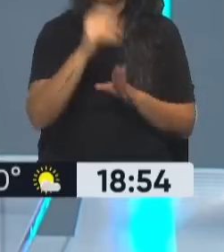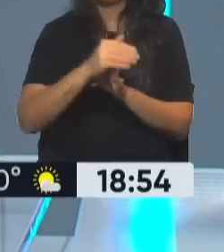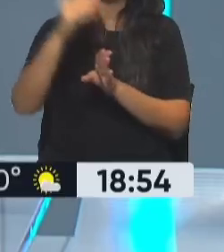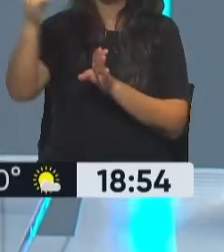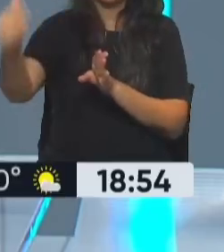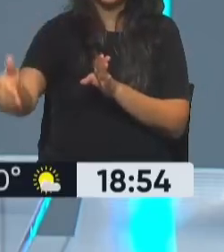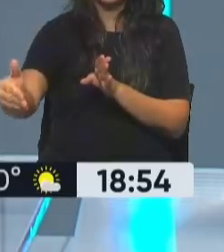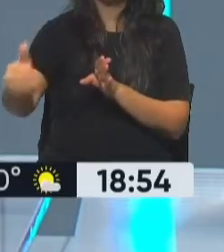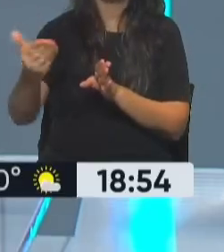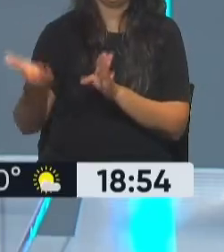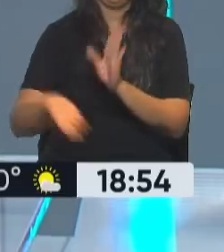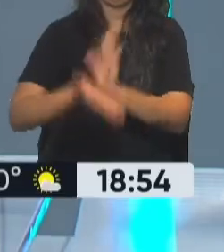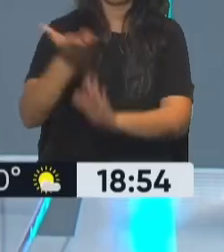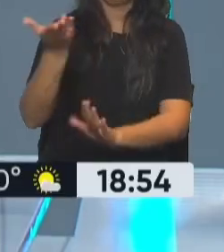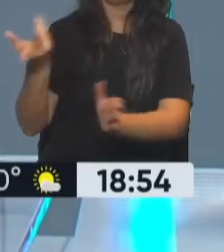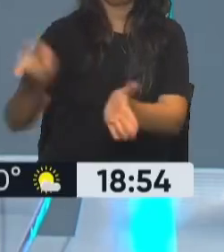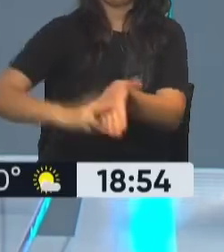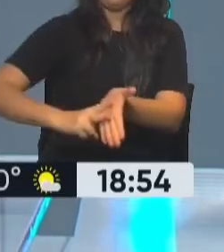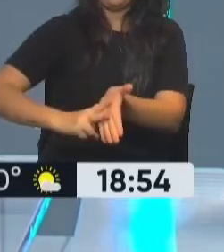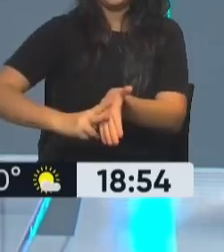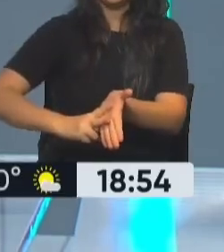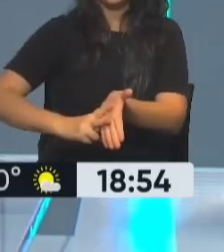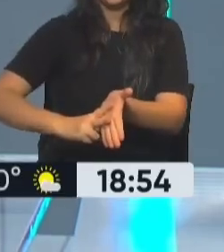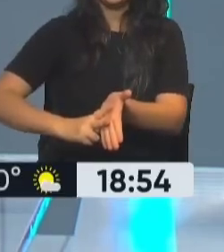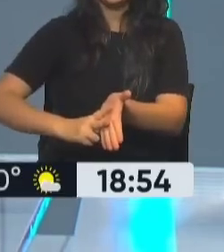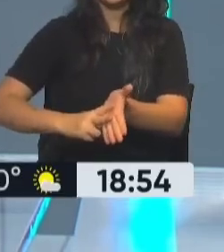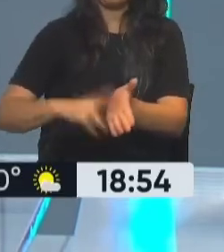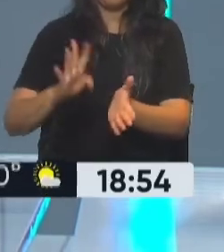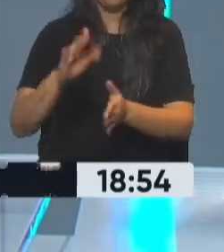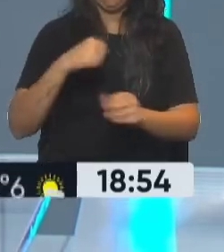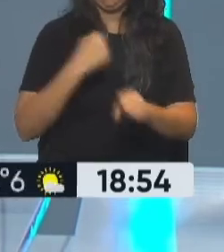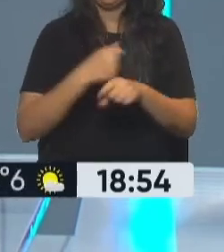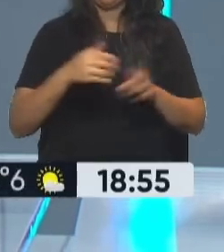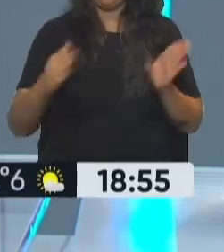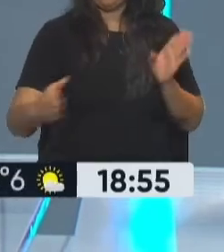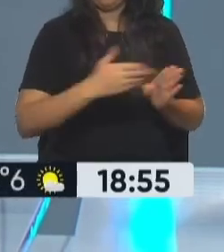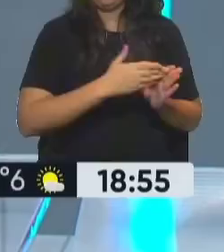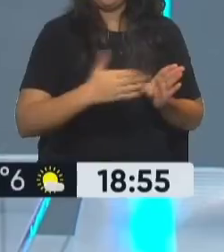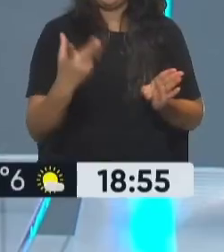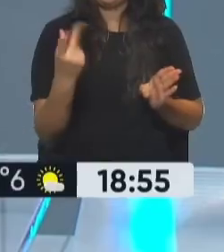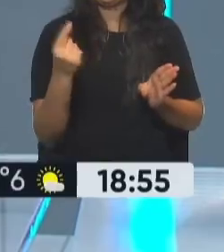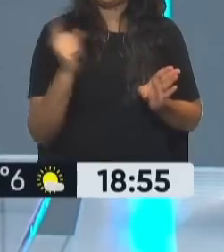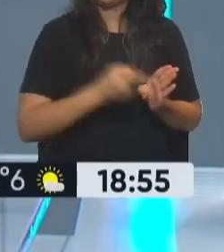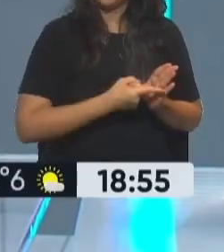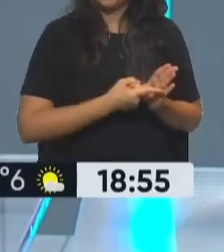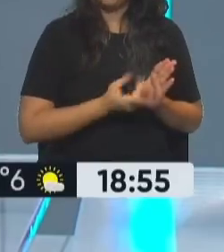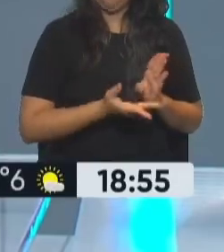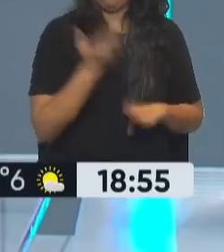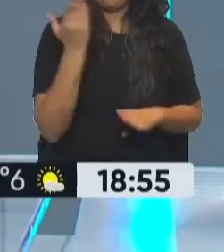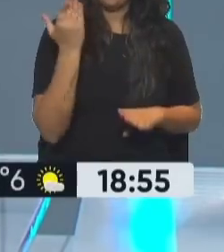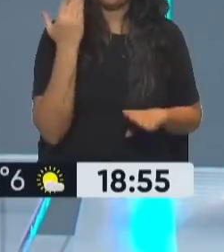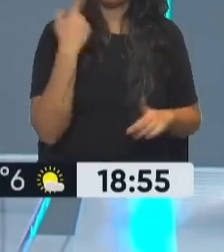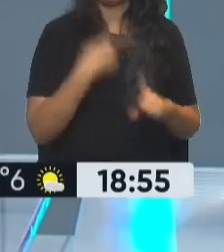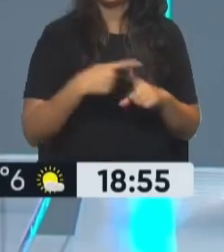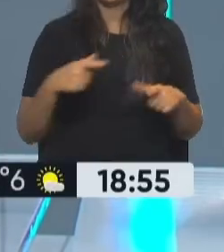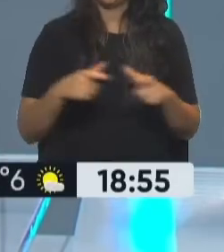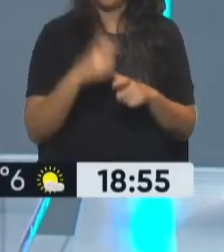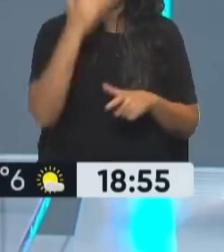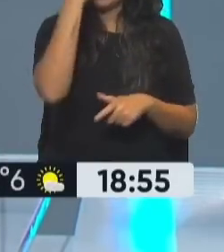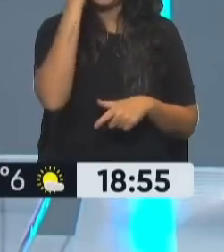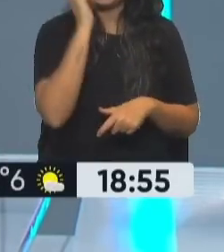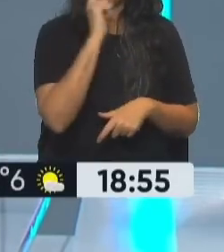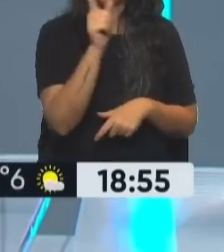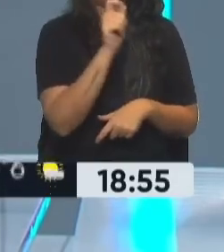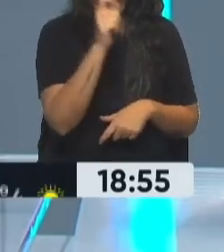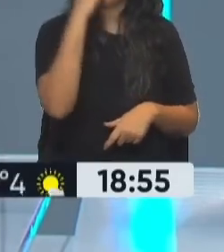tanto para quienes residen en Argentina como para quienes viven en el exterior. En este último caso habrá que esperar